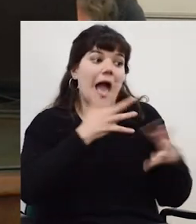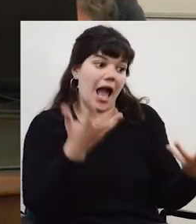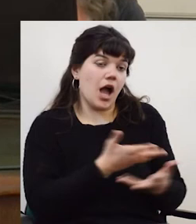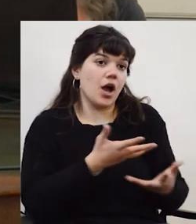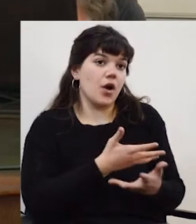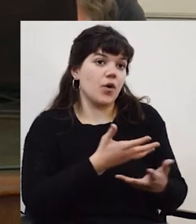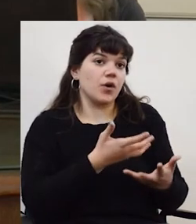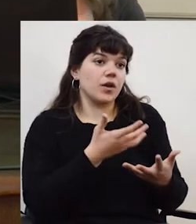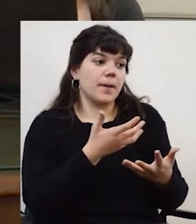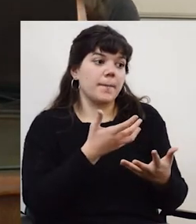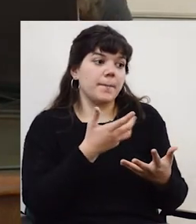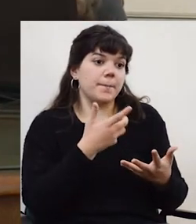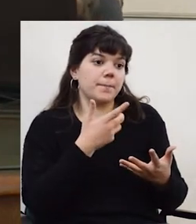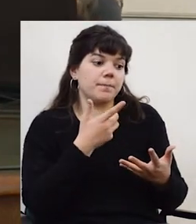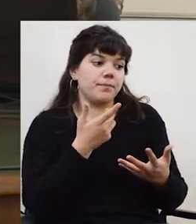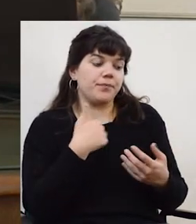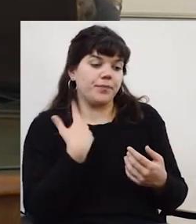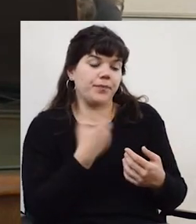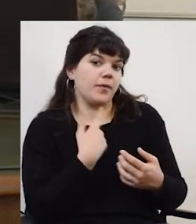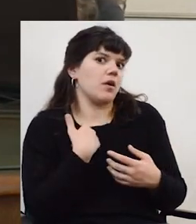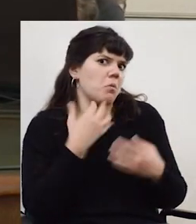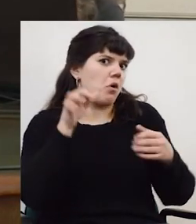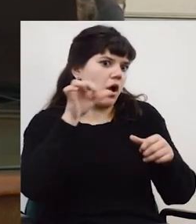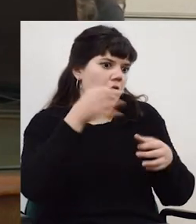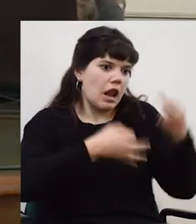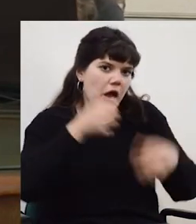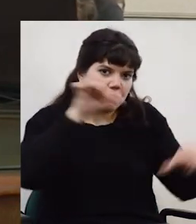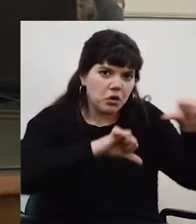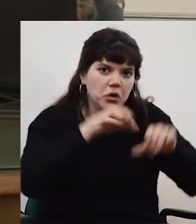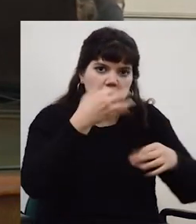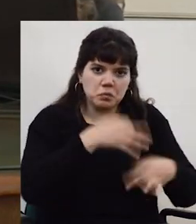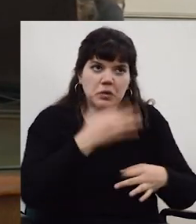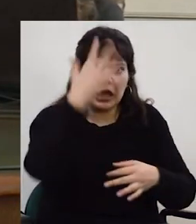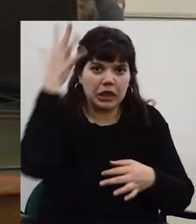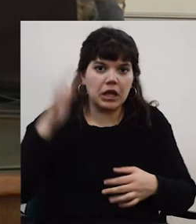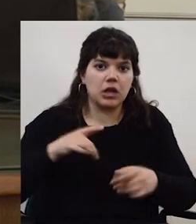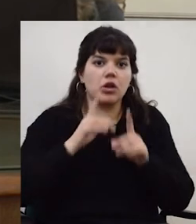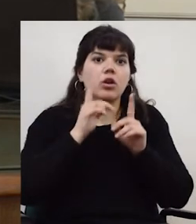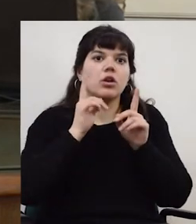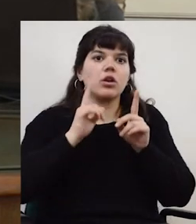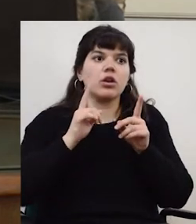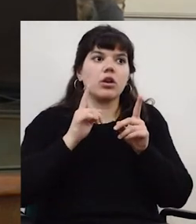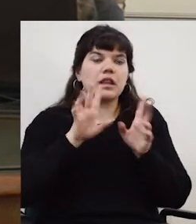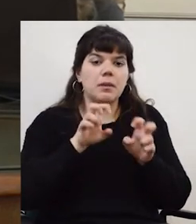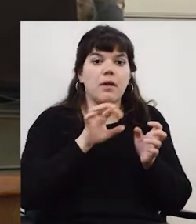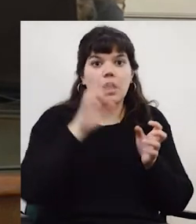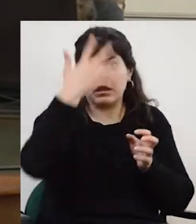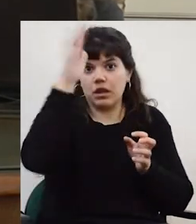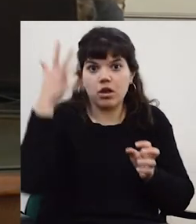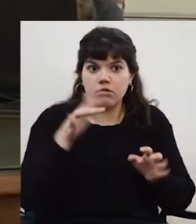tenemos este muy buenos laboratorios en el interior en los servicios del interior